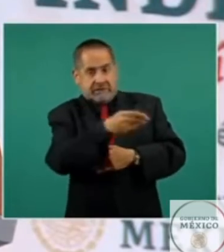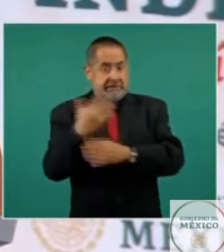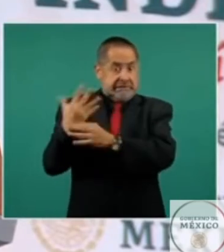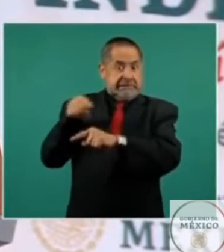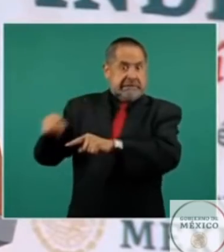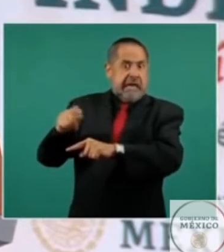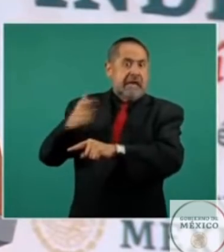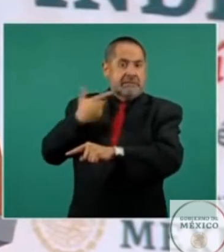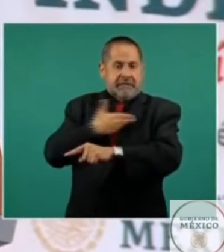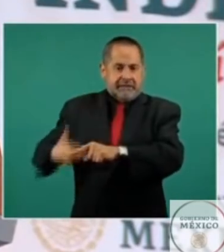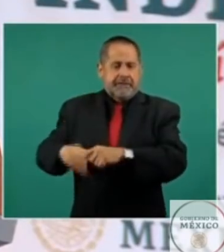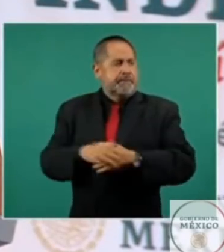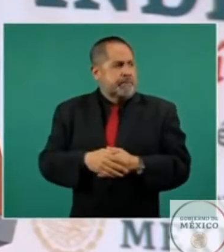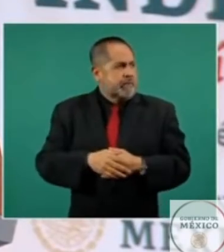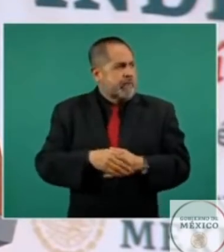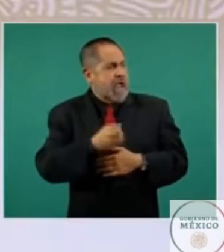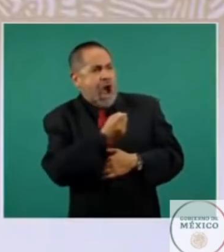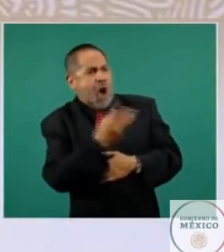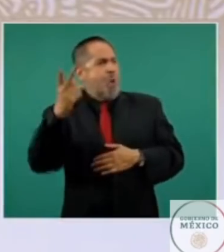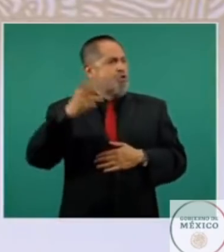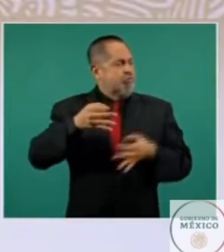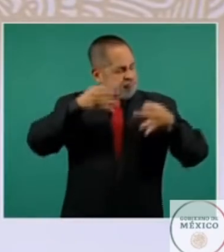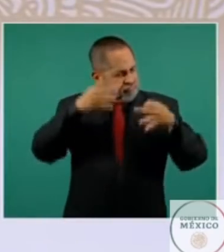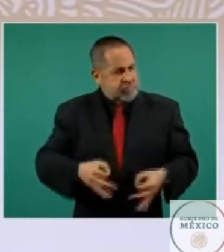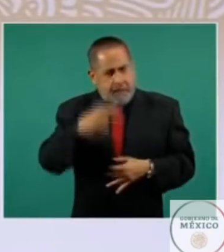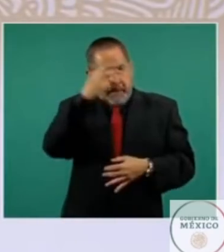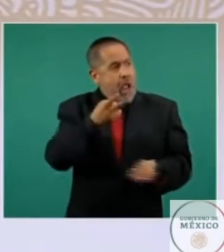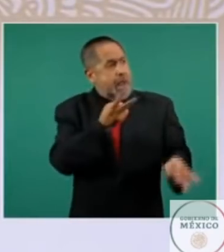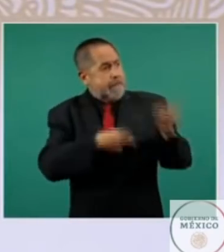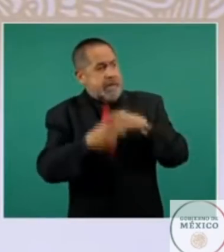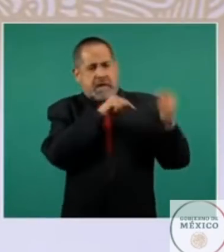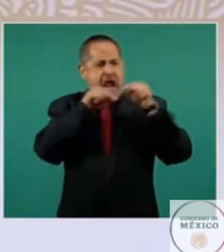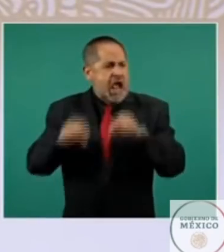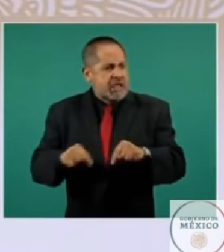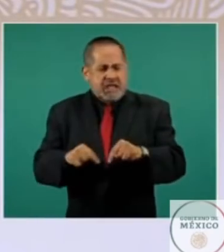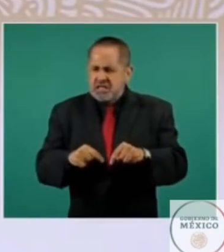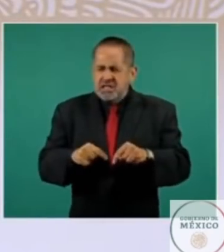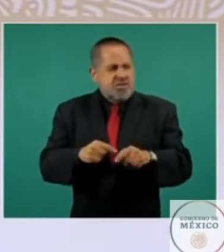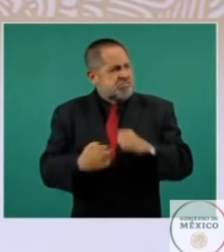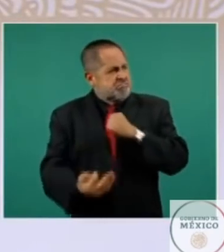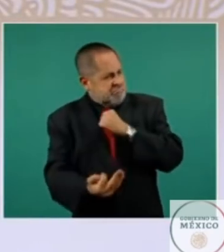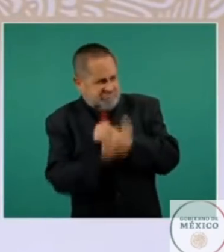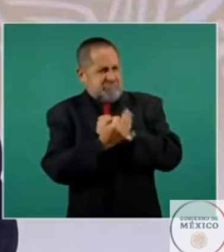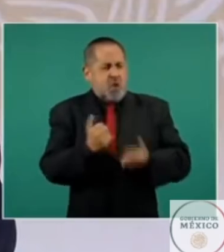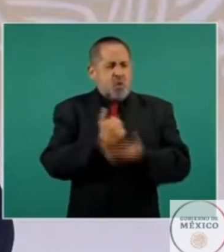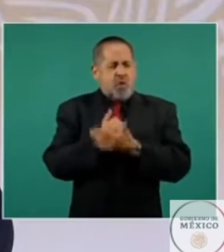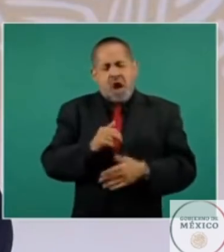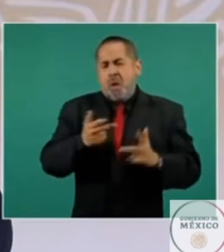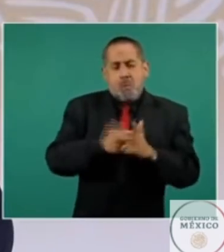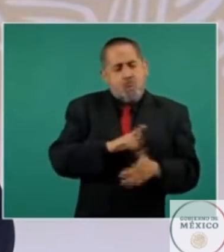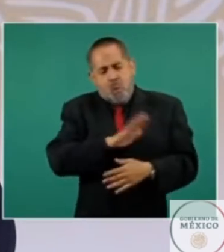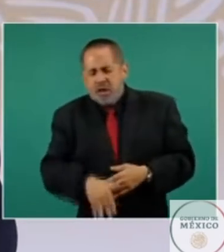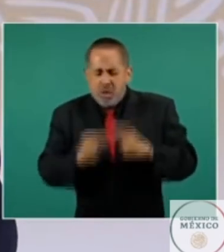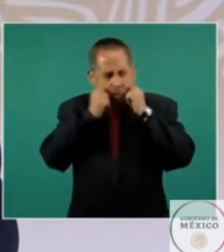Céspedes «Algunos caballeros mexicanos han venido aquí y han derramado su generosa sangre en nuestro suelo y por